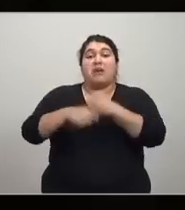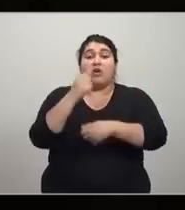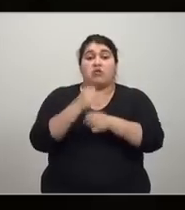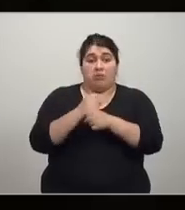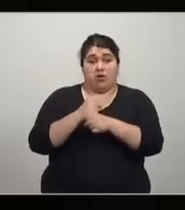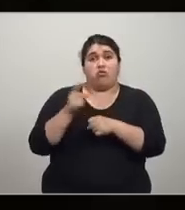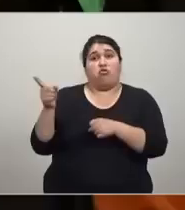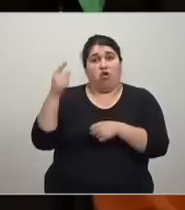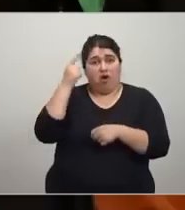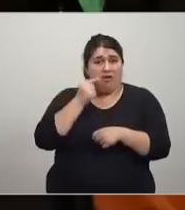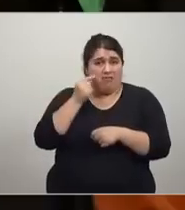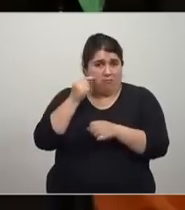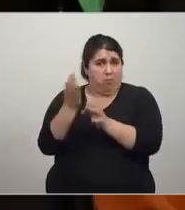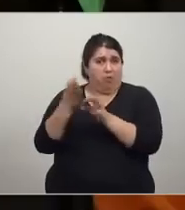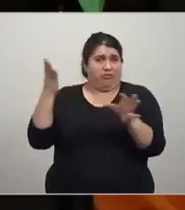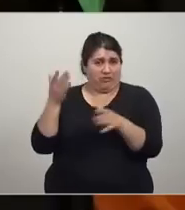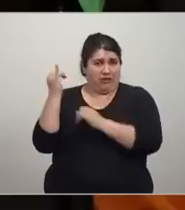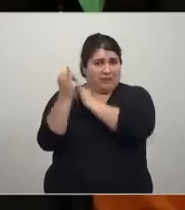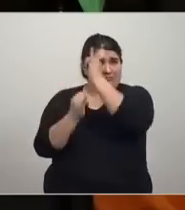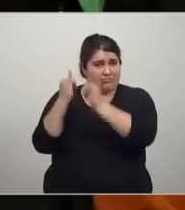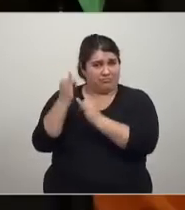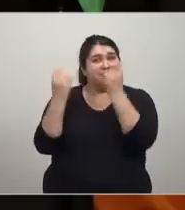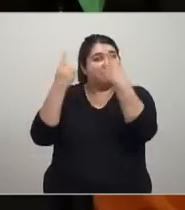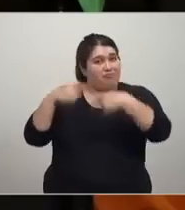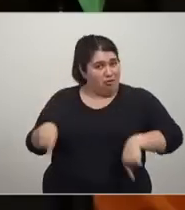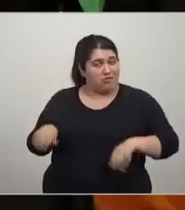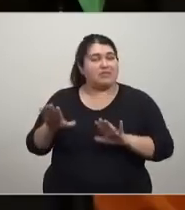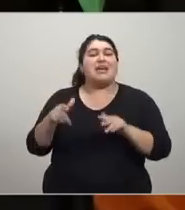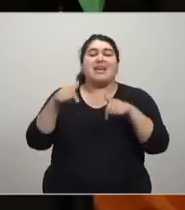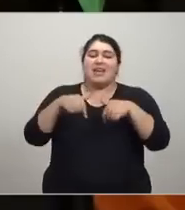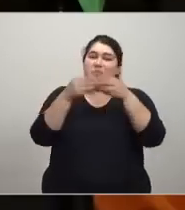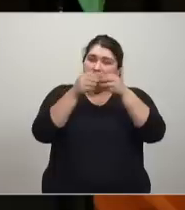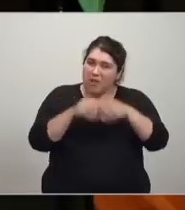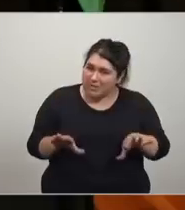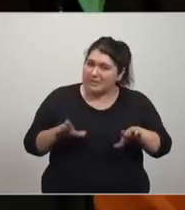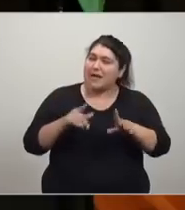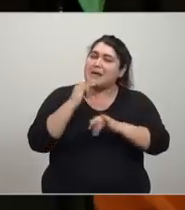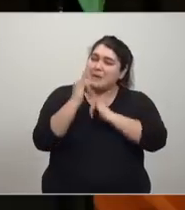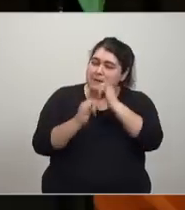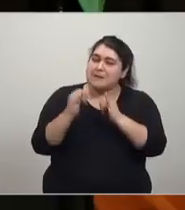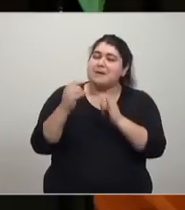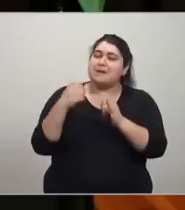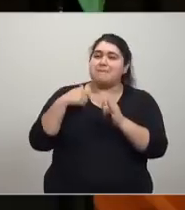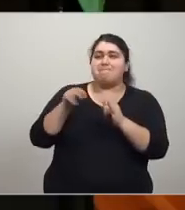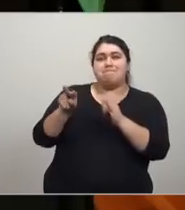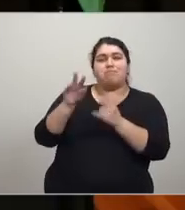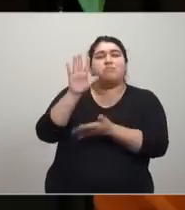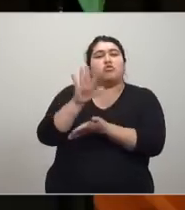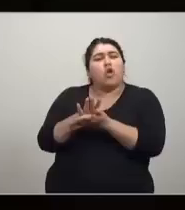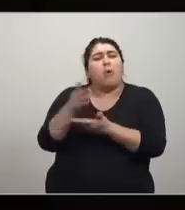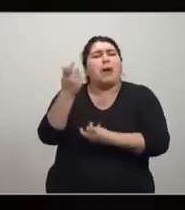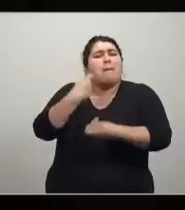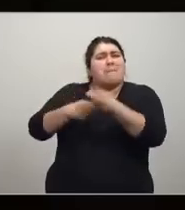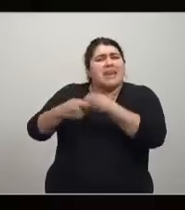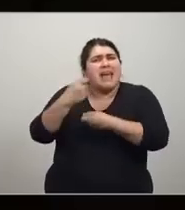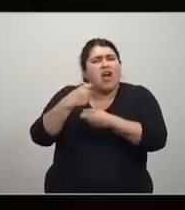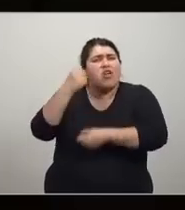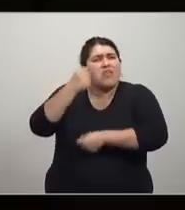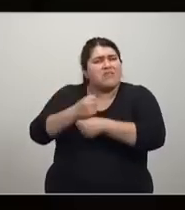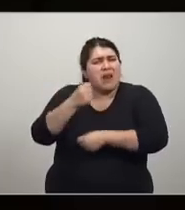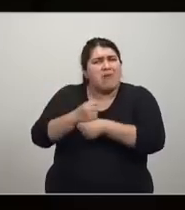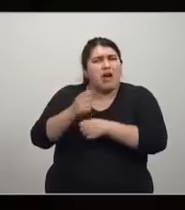Y Axel es especialista en esto, leí tu artículo Axel. Entonces, para empezar, yo creo que un insulto llamar mercado de trabajo debería llamarse sistema